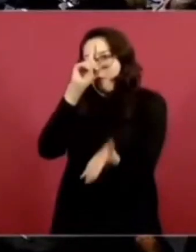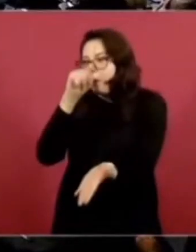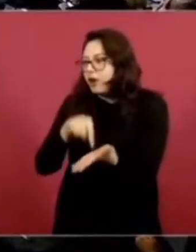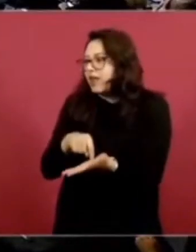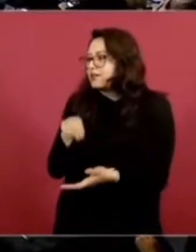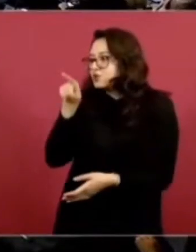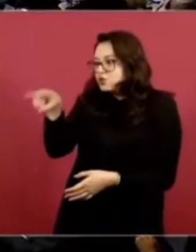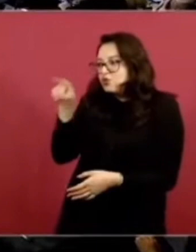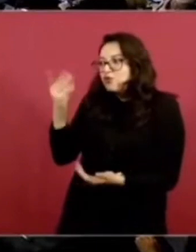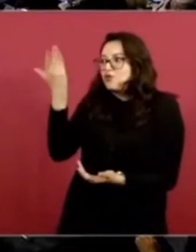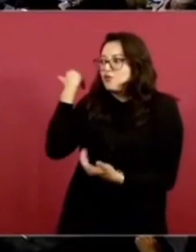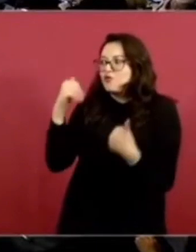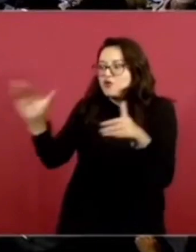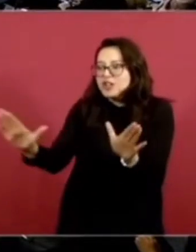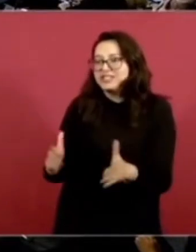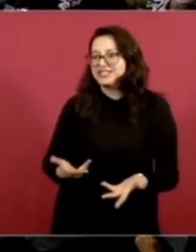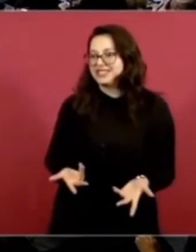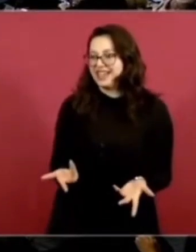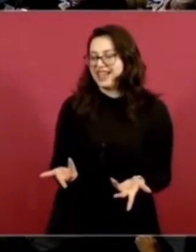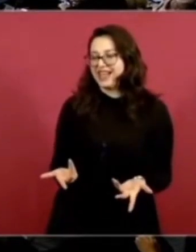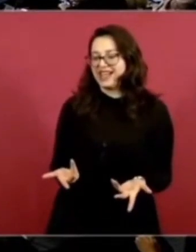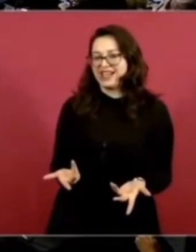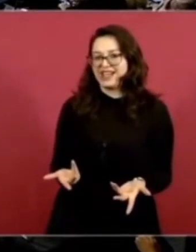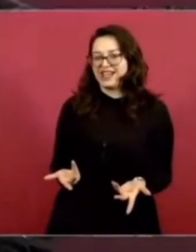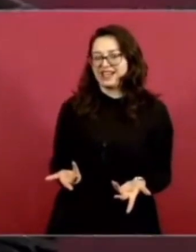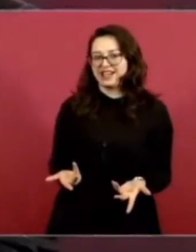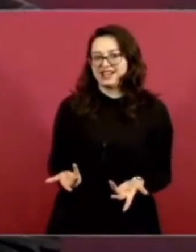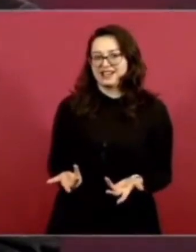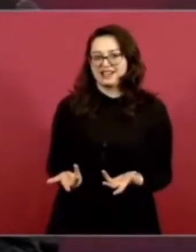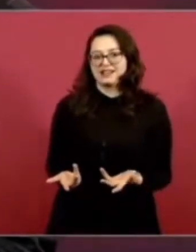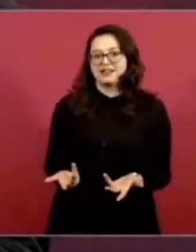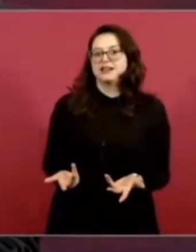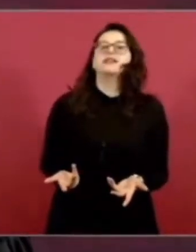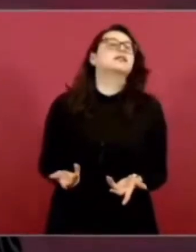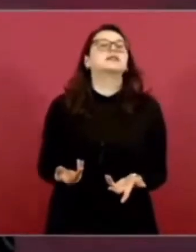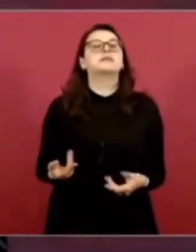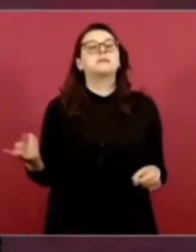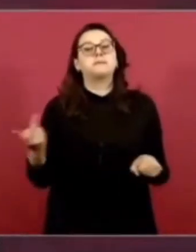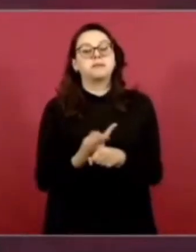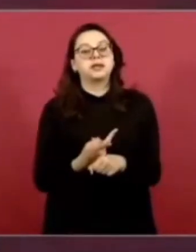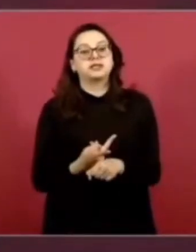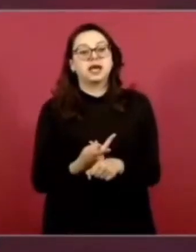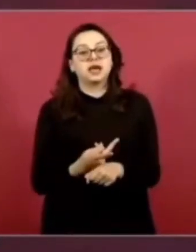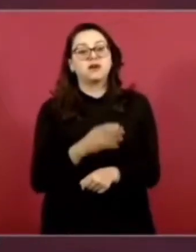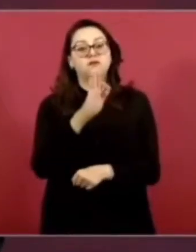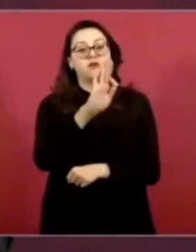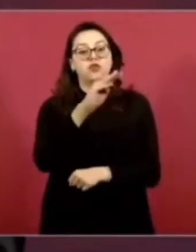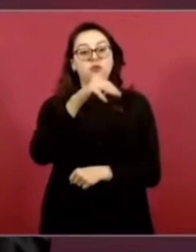Entonces, el Fondo Monetario, que endeudó